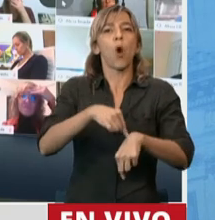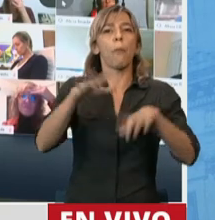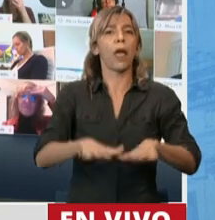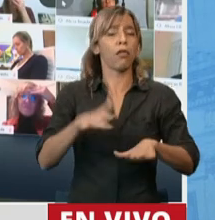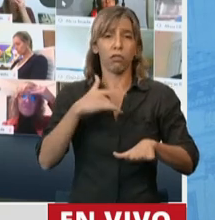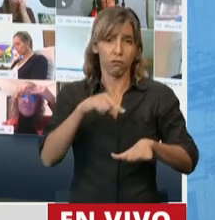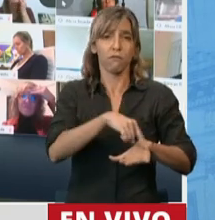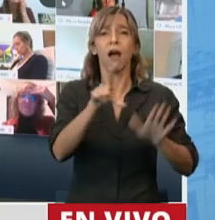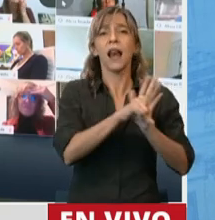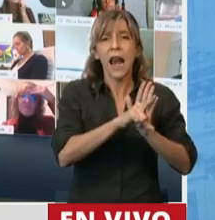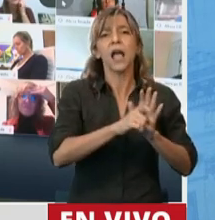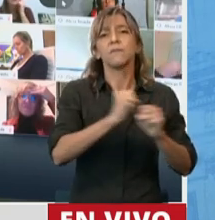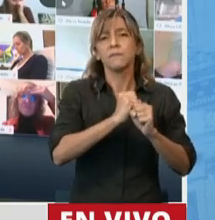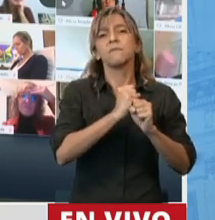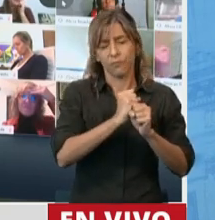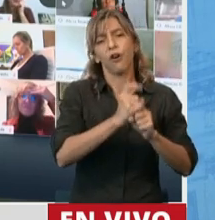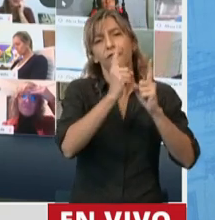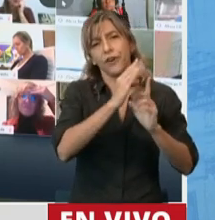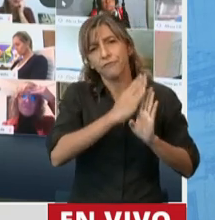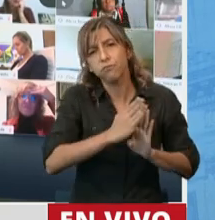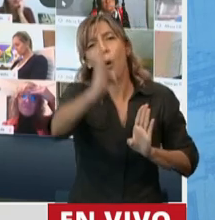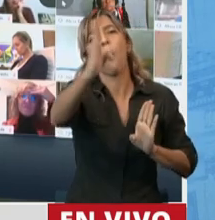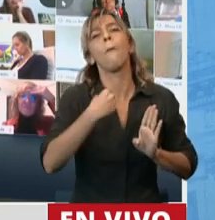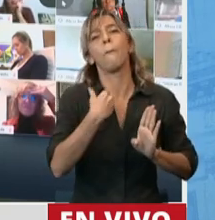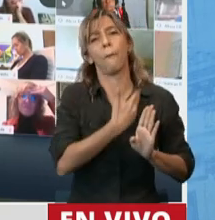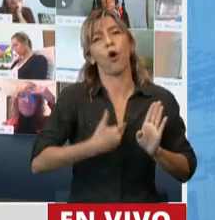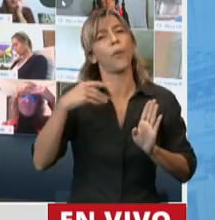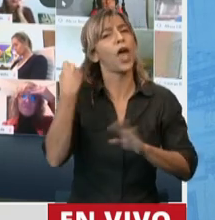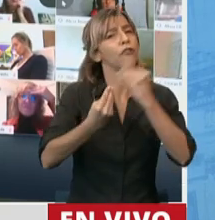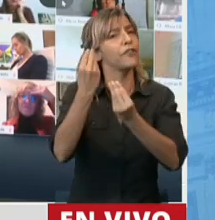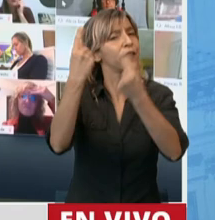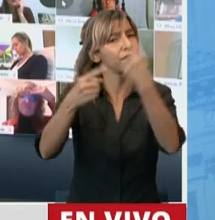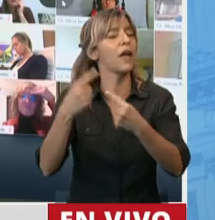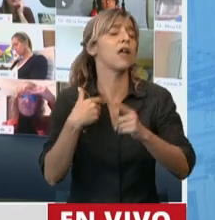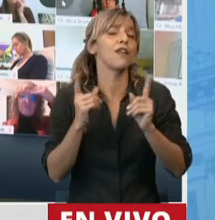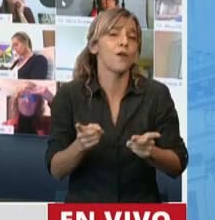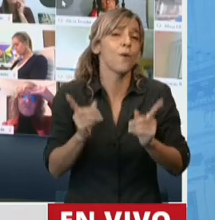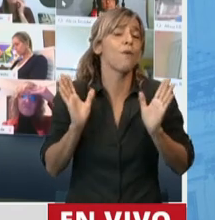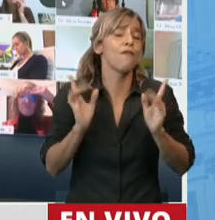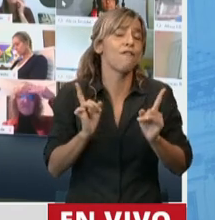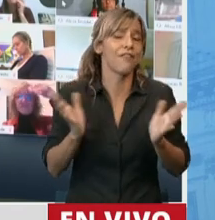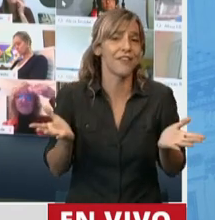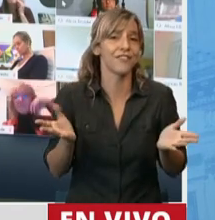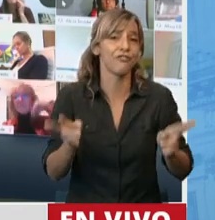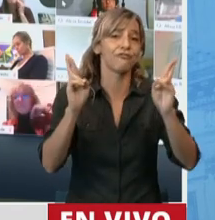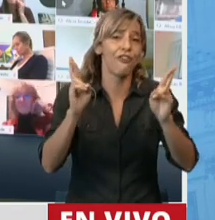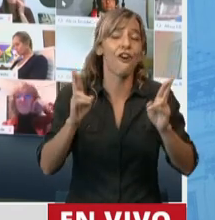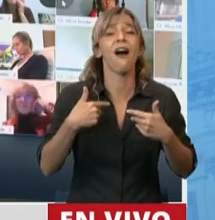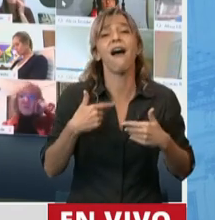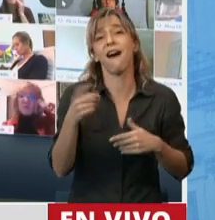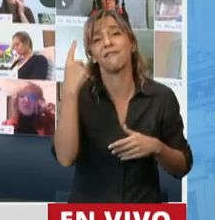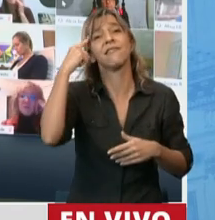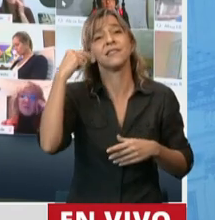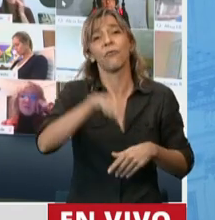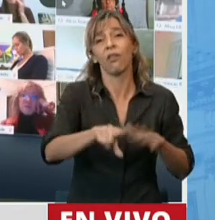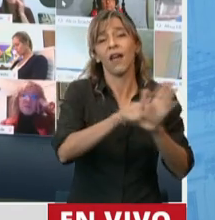sigue y parcialmente para el otro que sigue. Y no tengo que los resultados van a ser positivos, ojalá así sean, ojalá así